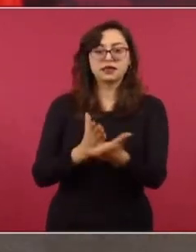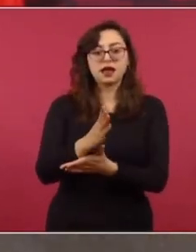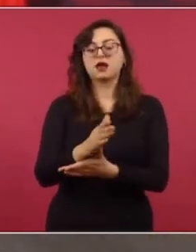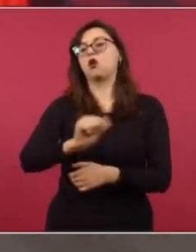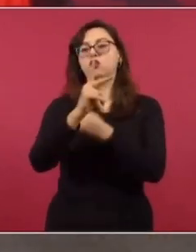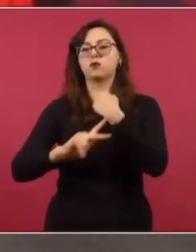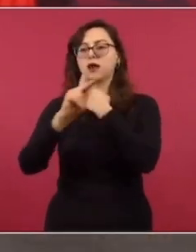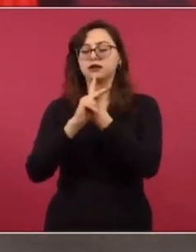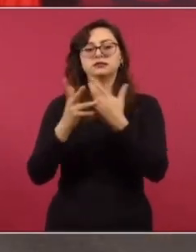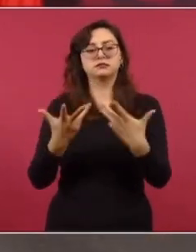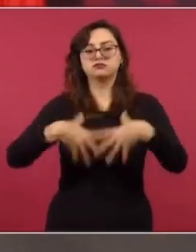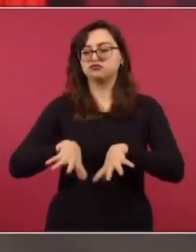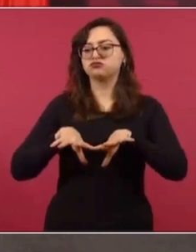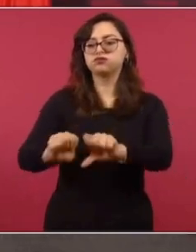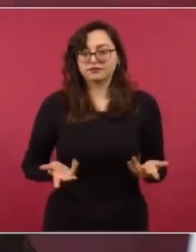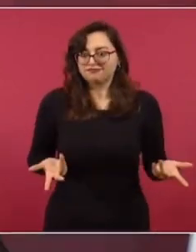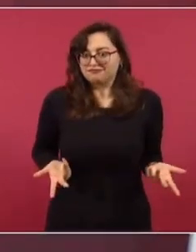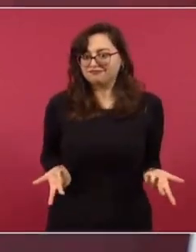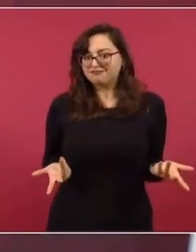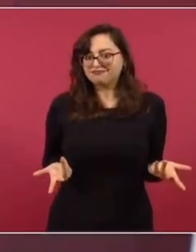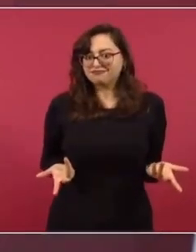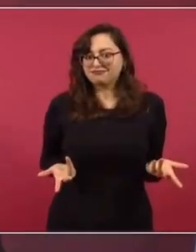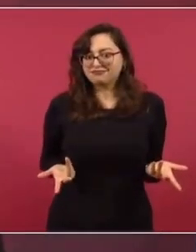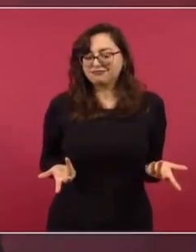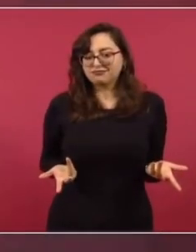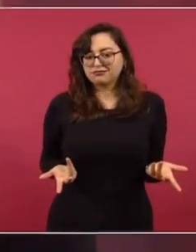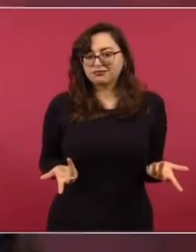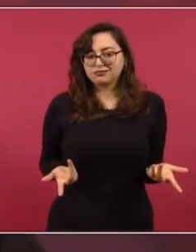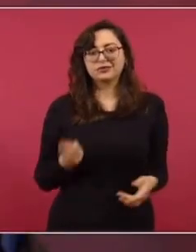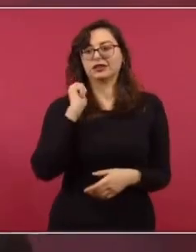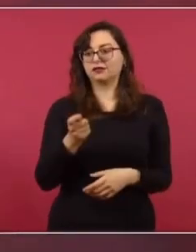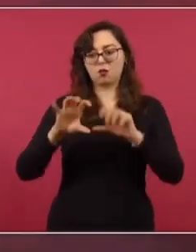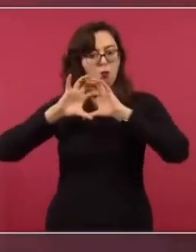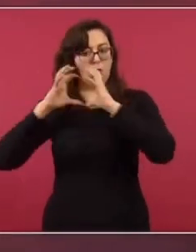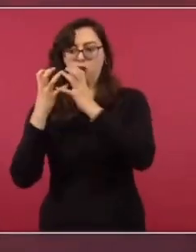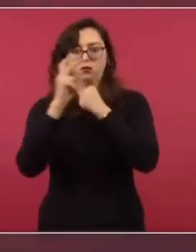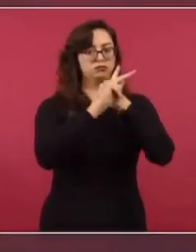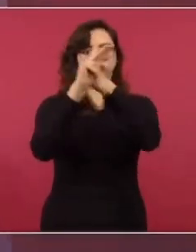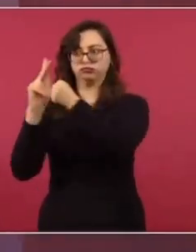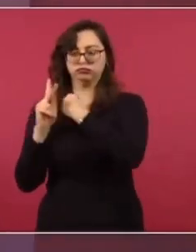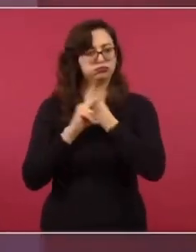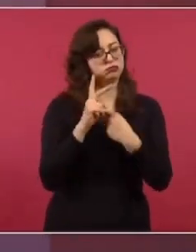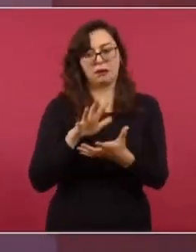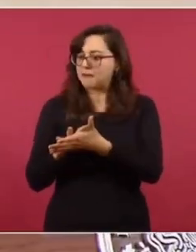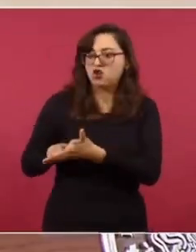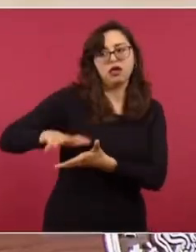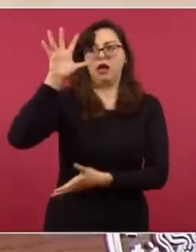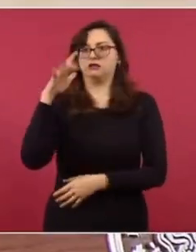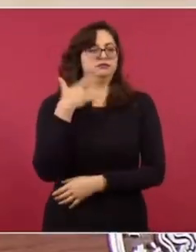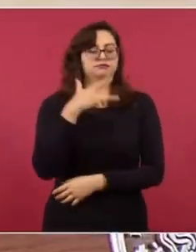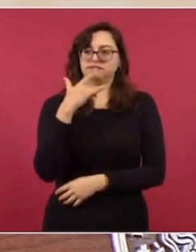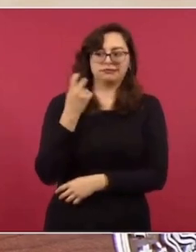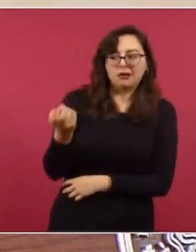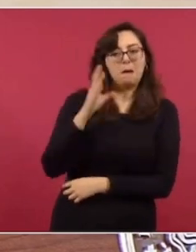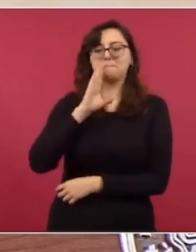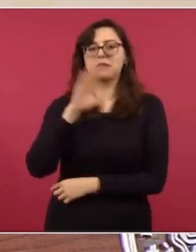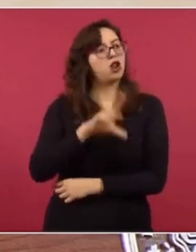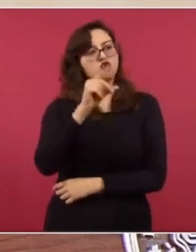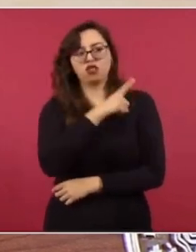los pueblos, ha condenado el bloqueo a Cuba. La inmensa mayoría de los países del mundo está en contra